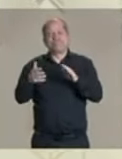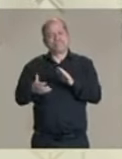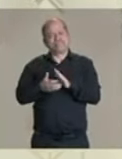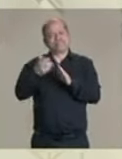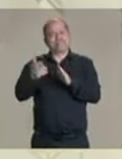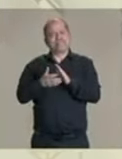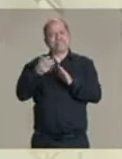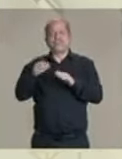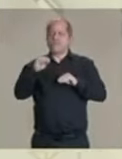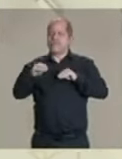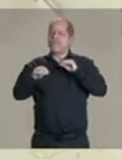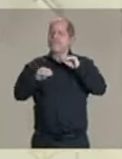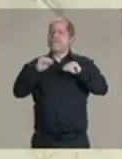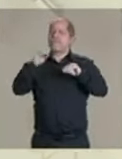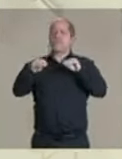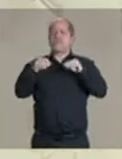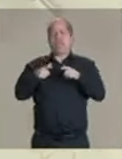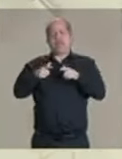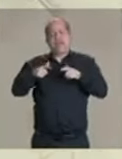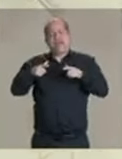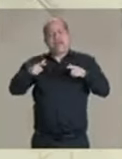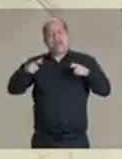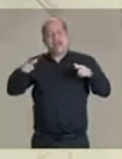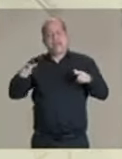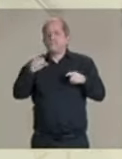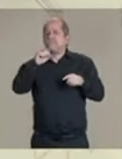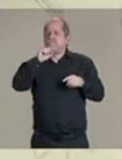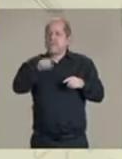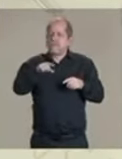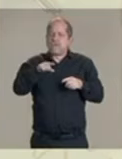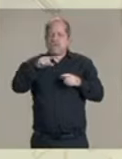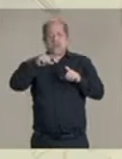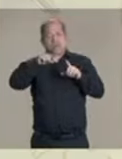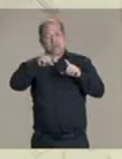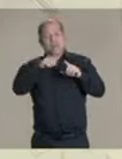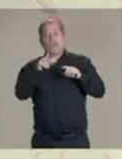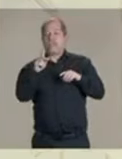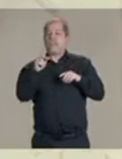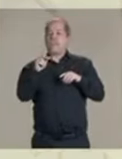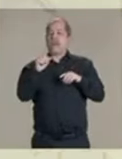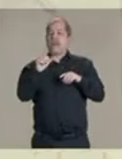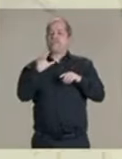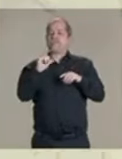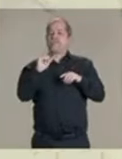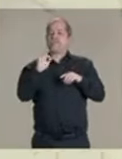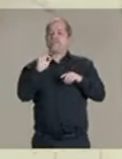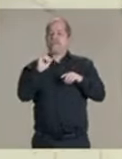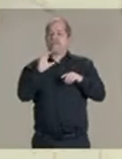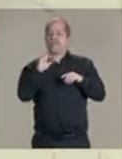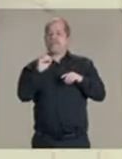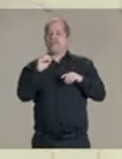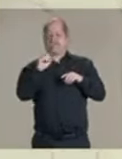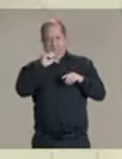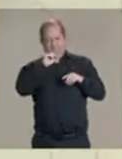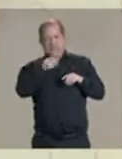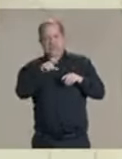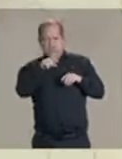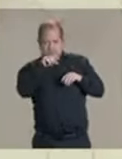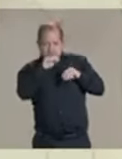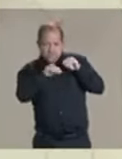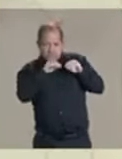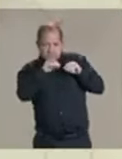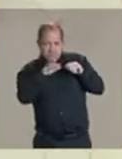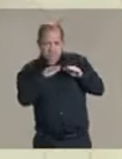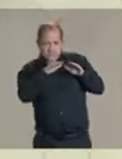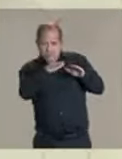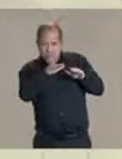particularmente puertos en el Pacífico para poder competir con los puertos en Estados Unidos y en el Golfo para llevar mercancía hacia